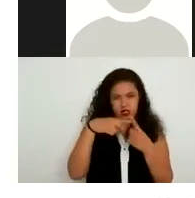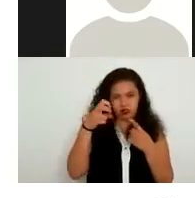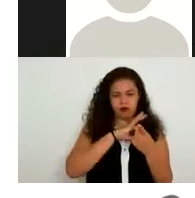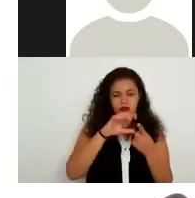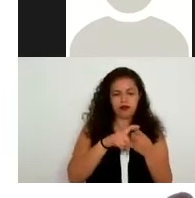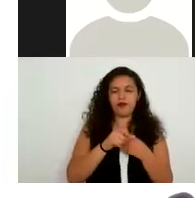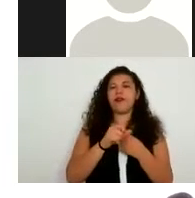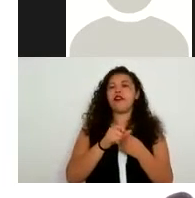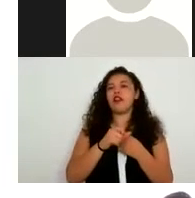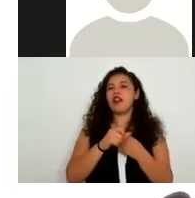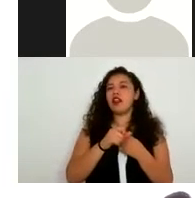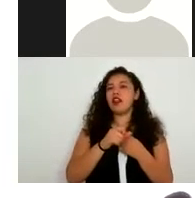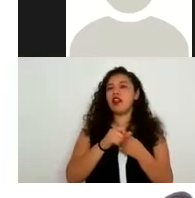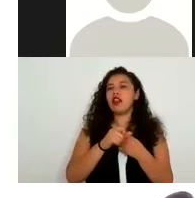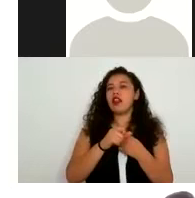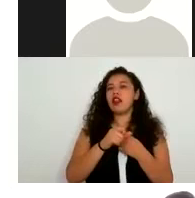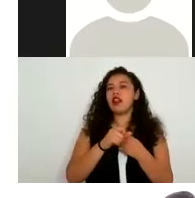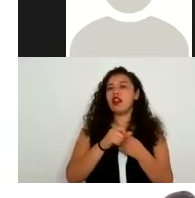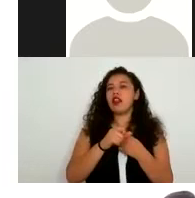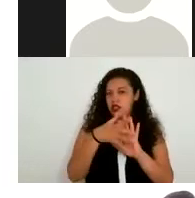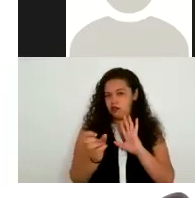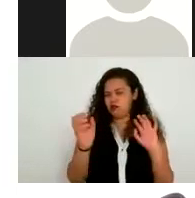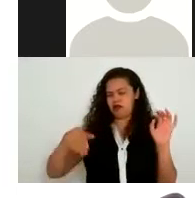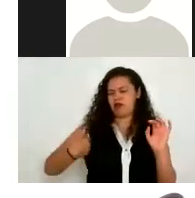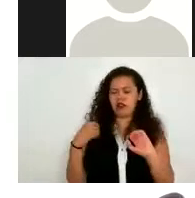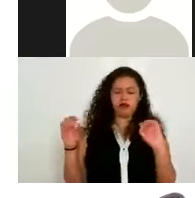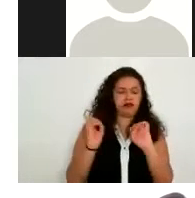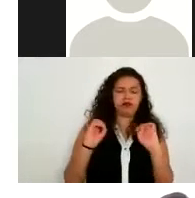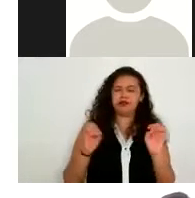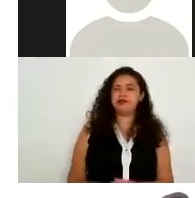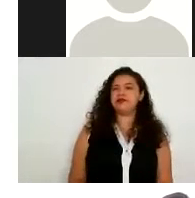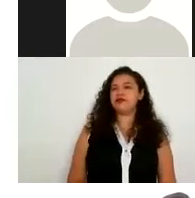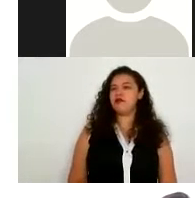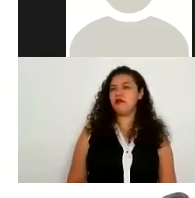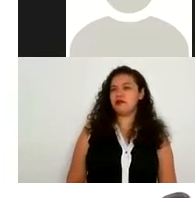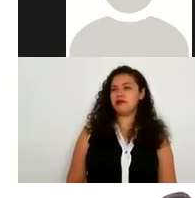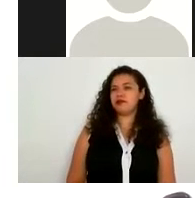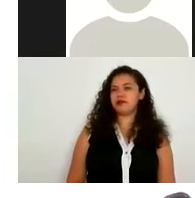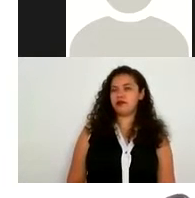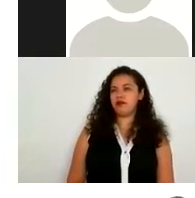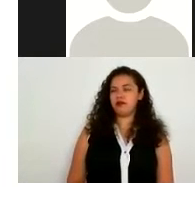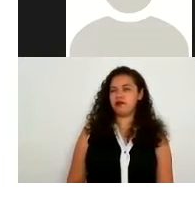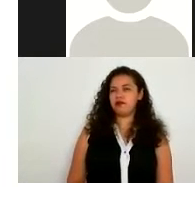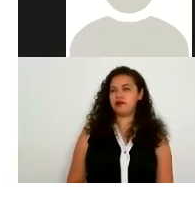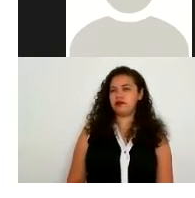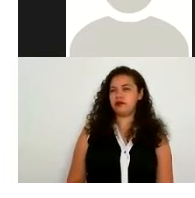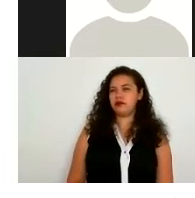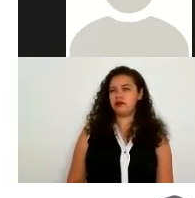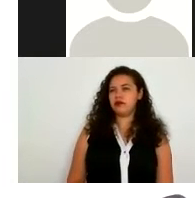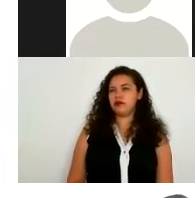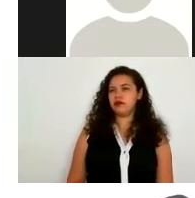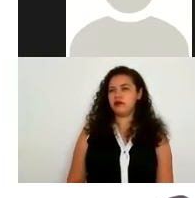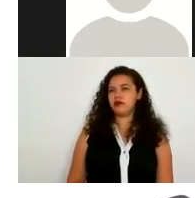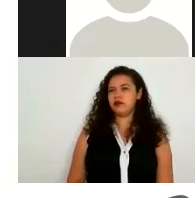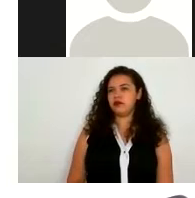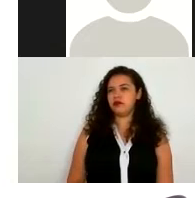con copia del INE o cualquiera o cualquiera les pudieras dar esta leyenda y me repite su